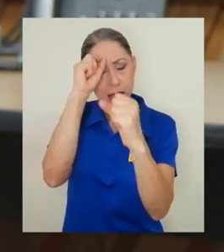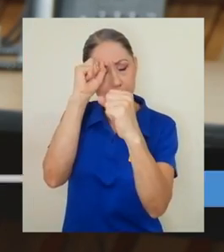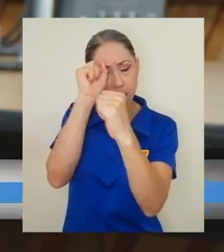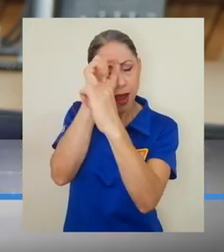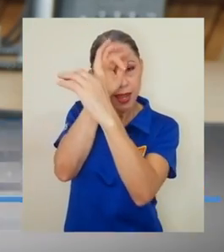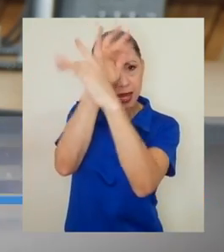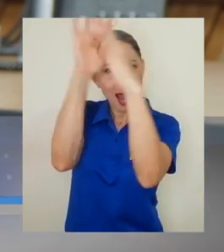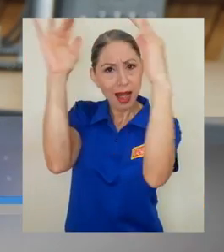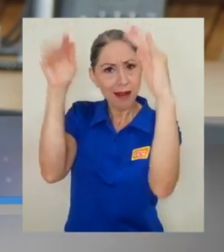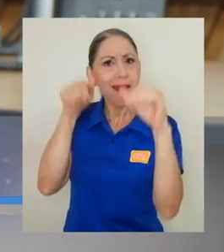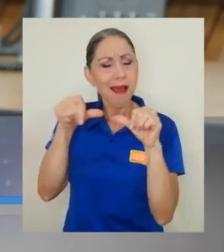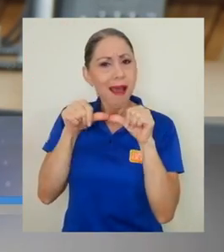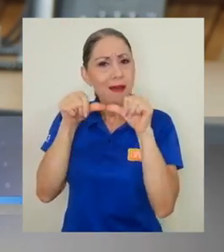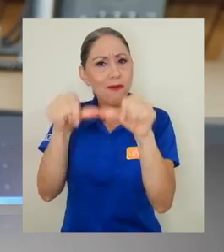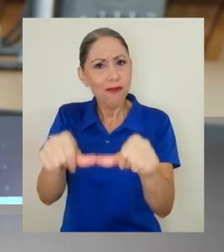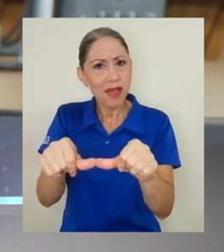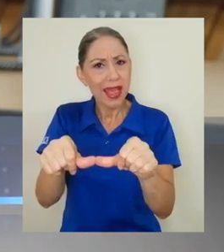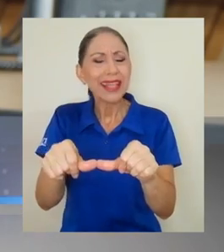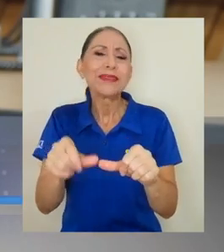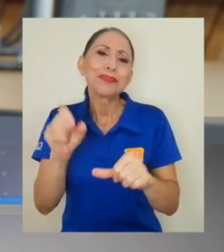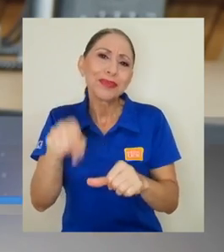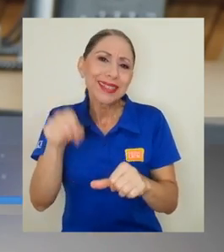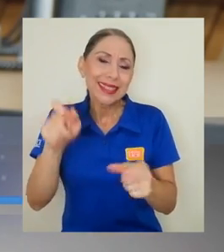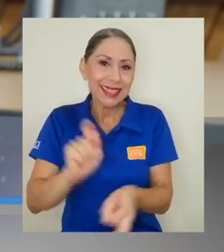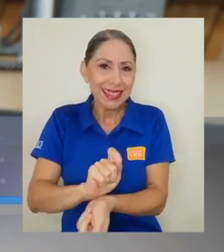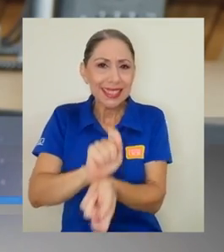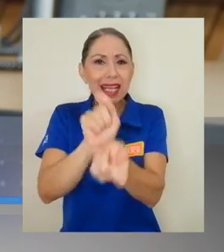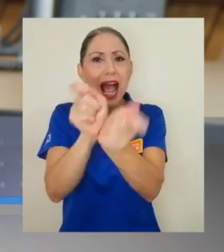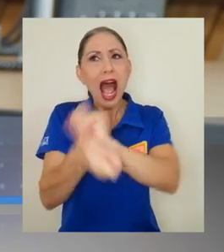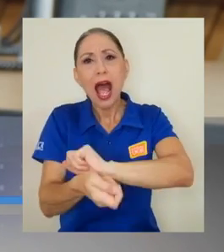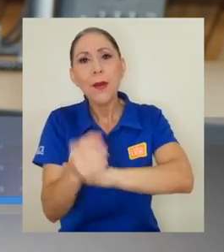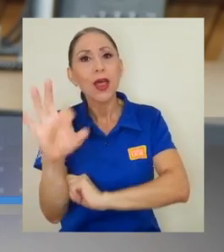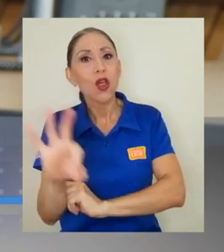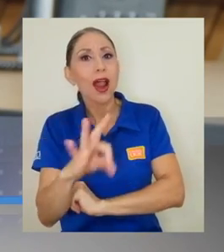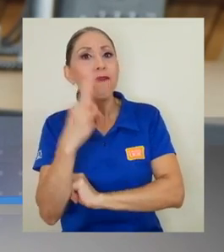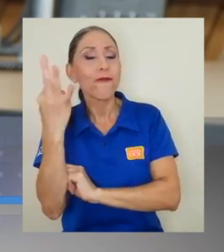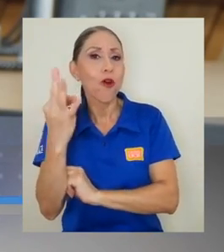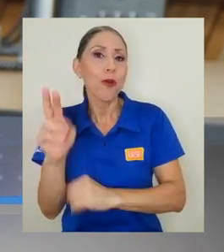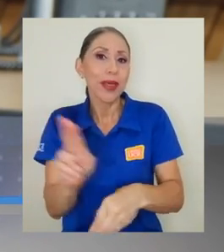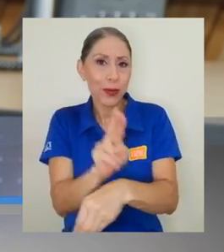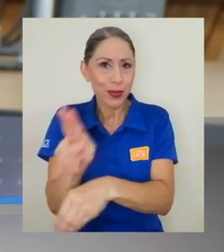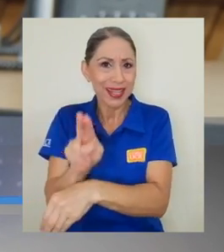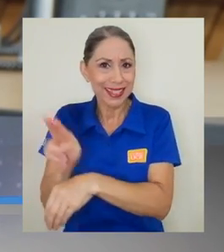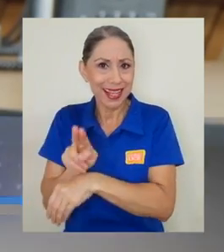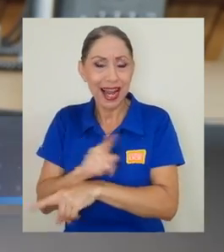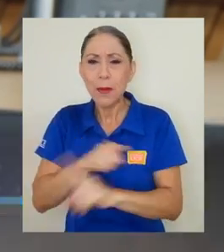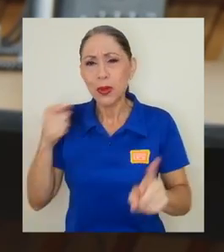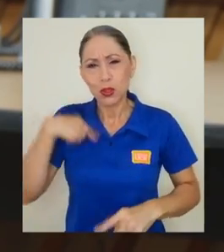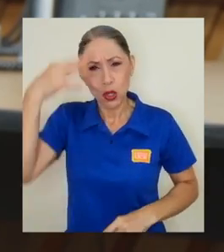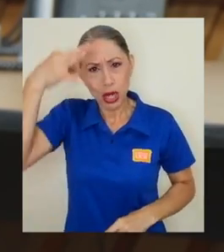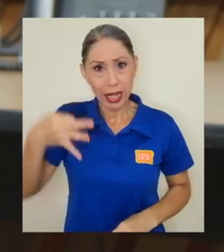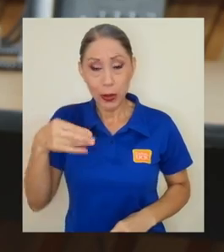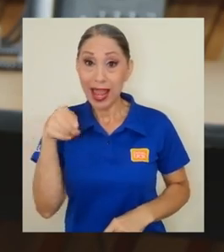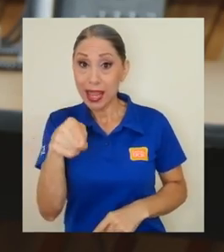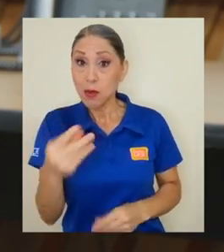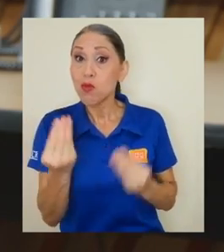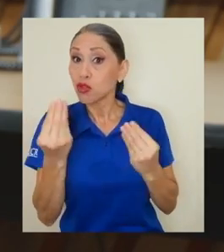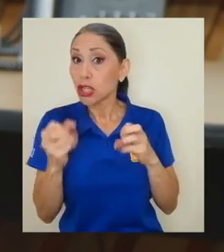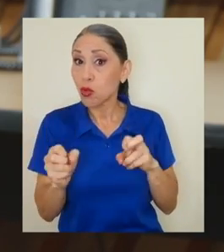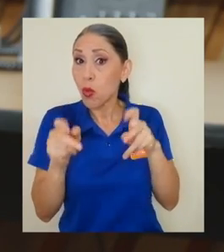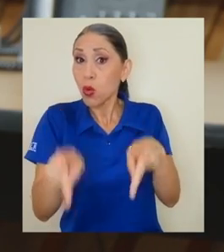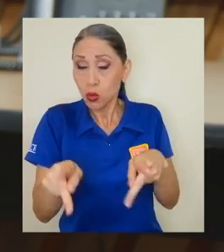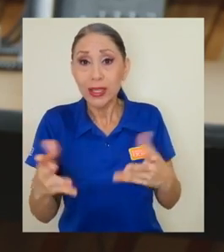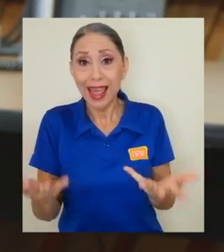perdido. Lo que tal vez ha variado bastante es como la forma de consumirla, pero creo que hay muchas posibilidades de